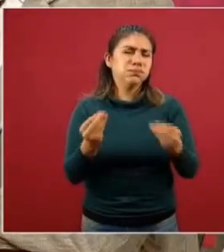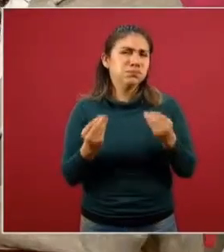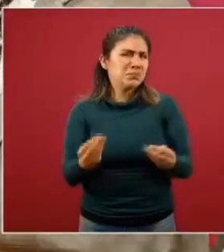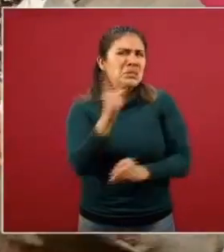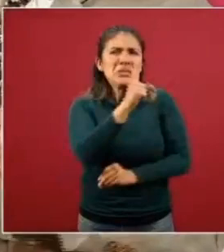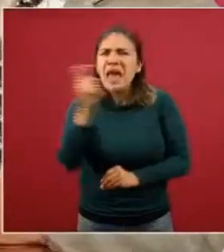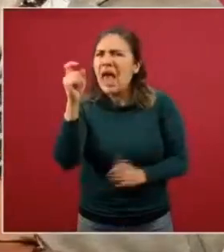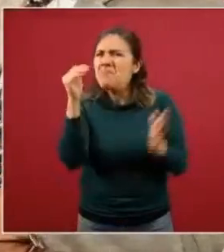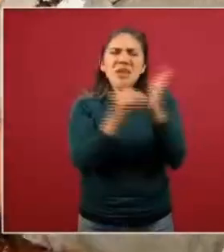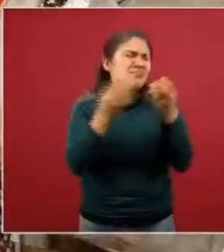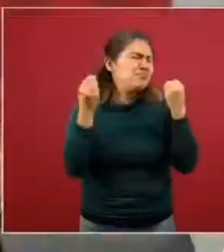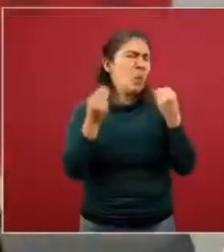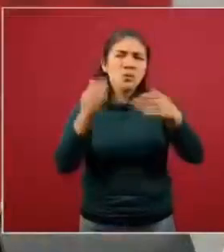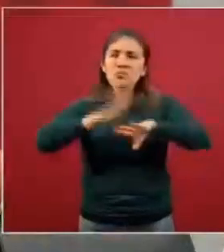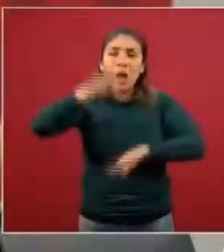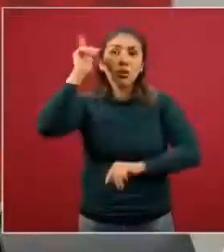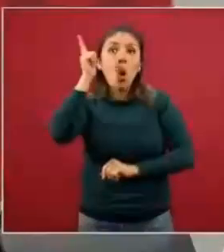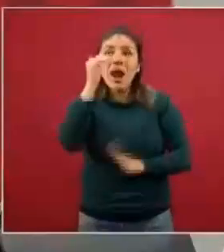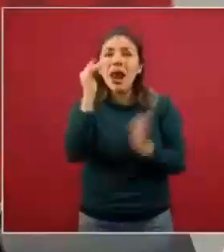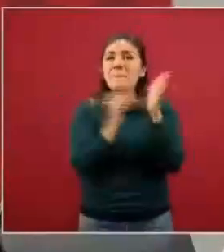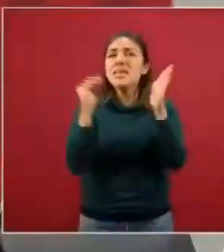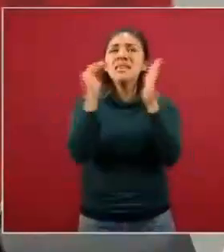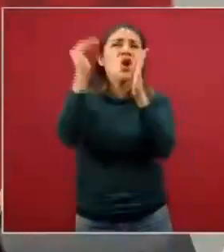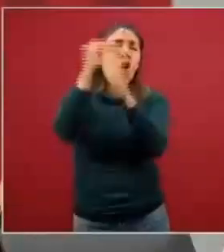Centenares de miles. Ojalá fueran millones.